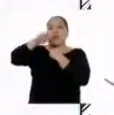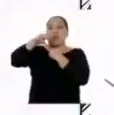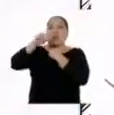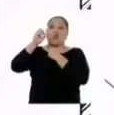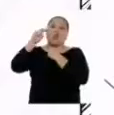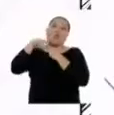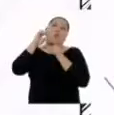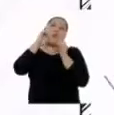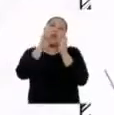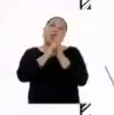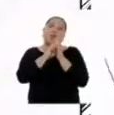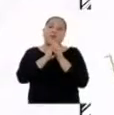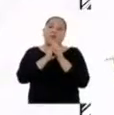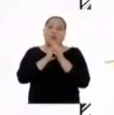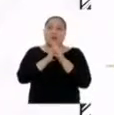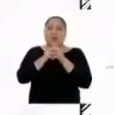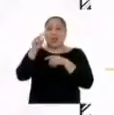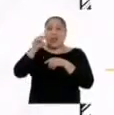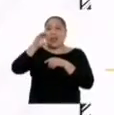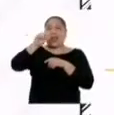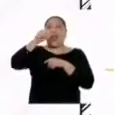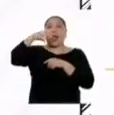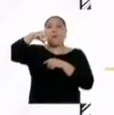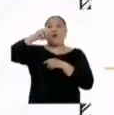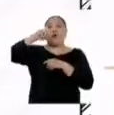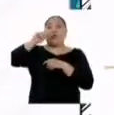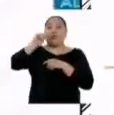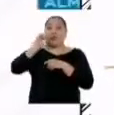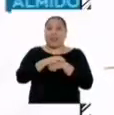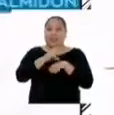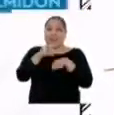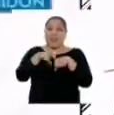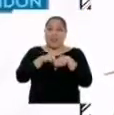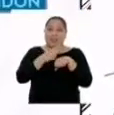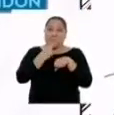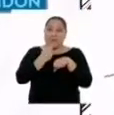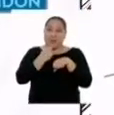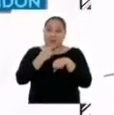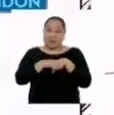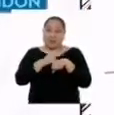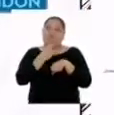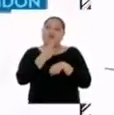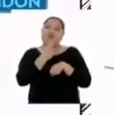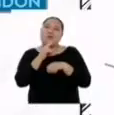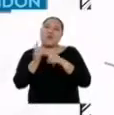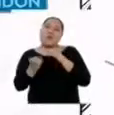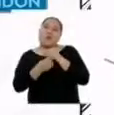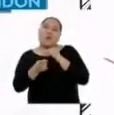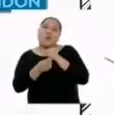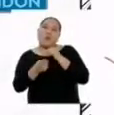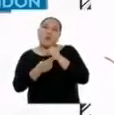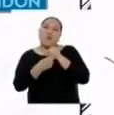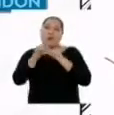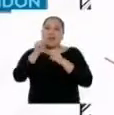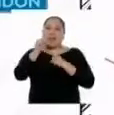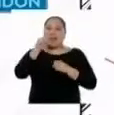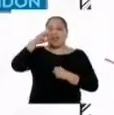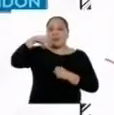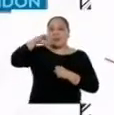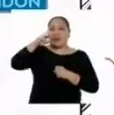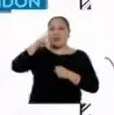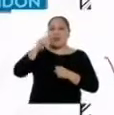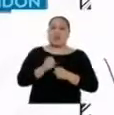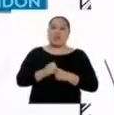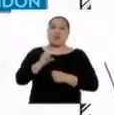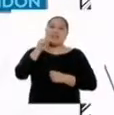caso del camote, una raíz que es muy dulce porque almacena almidón y otros azúcares como sacarosa,